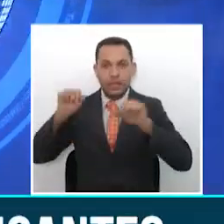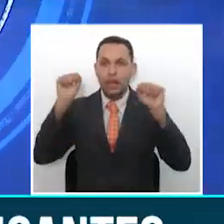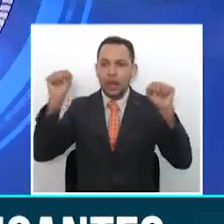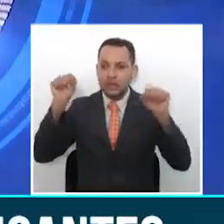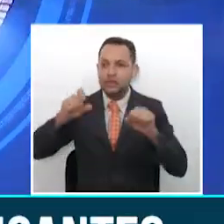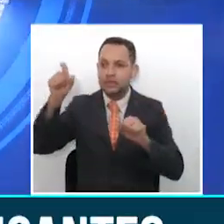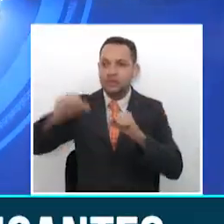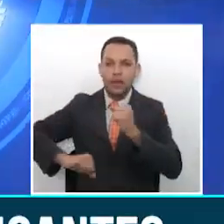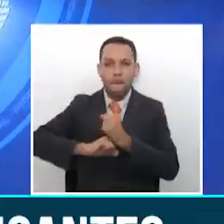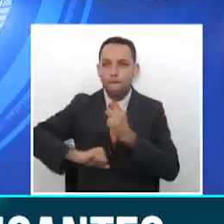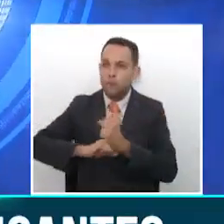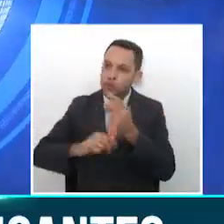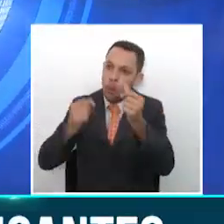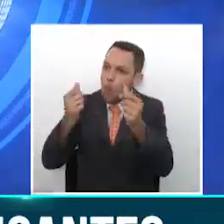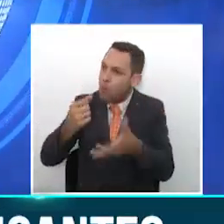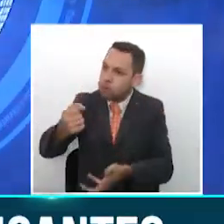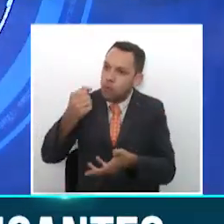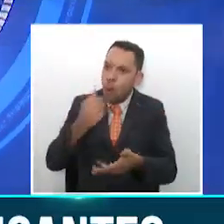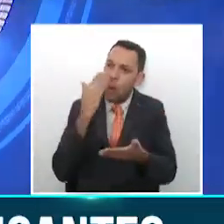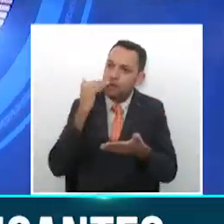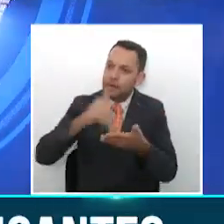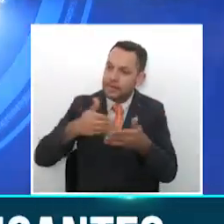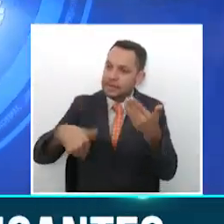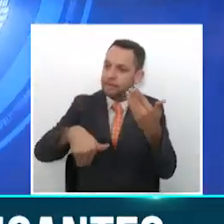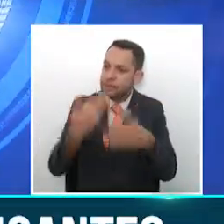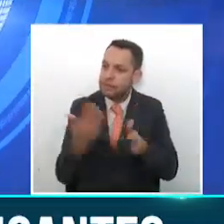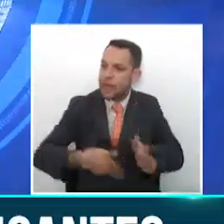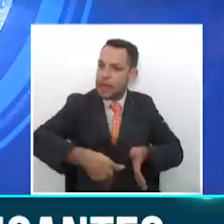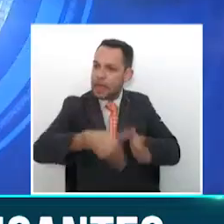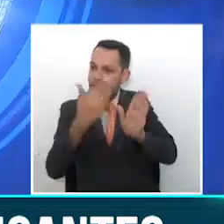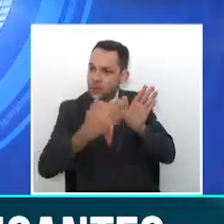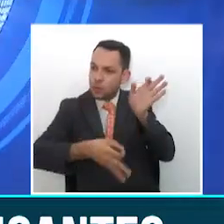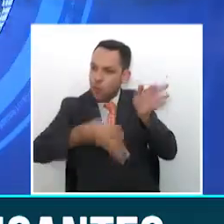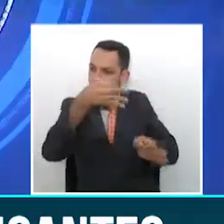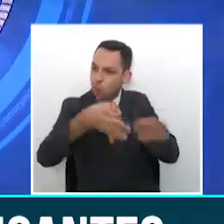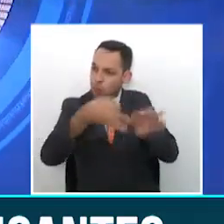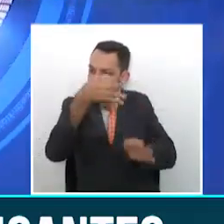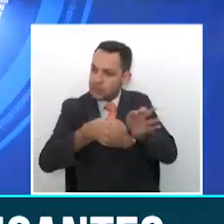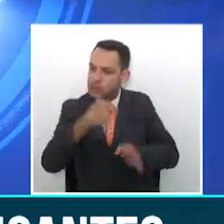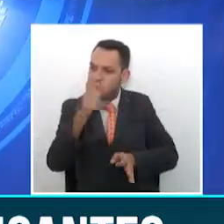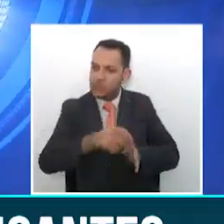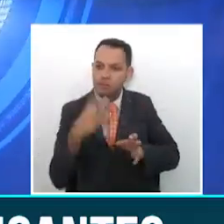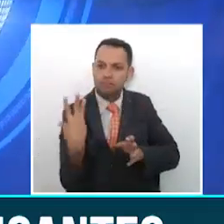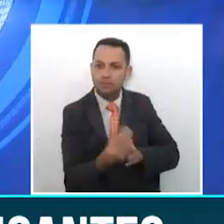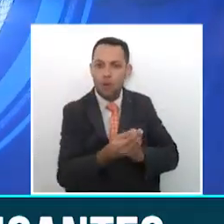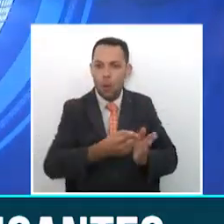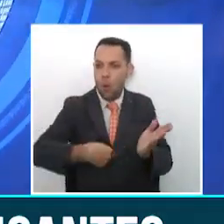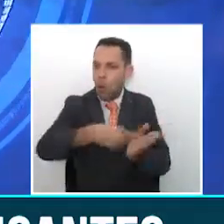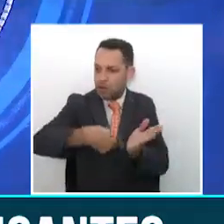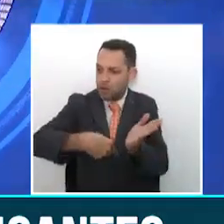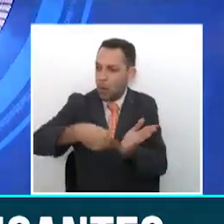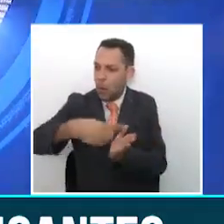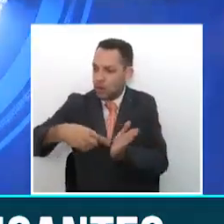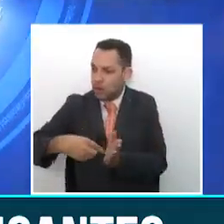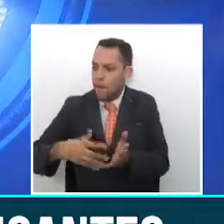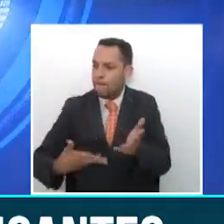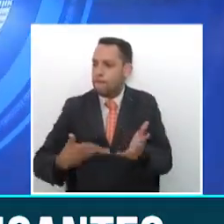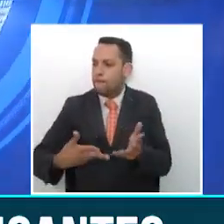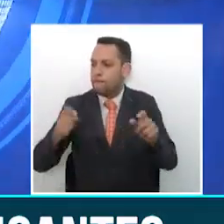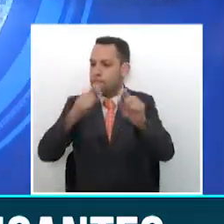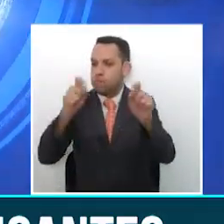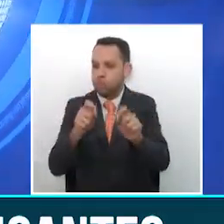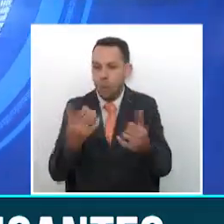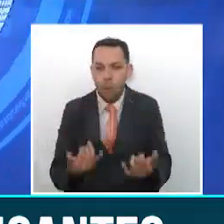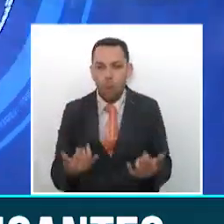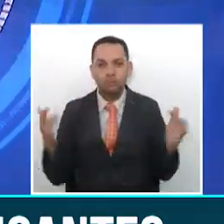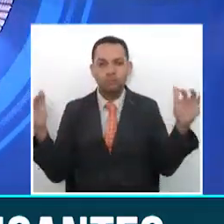apoyo económico y reabrir los juzgados. Los juristas argumentan que todos los contratos con sus clientes están en veremos. Esta mañana se realizó